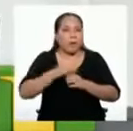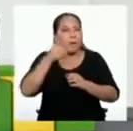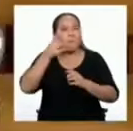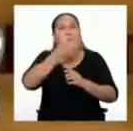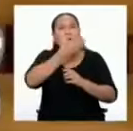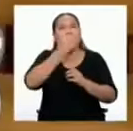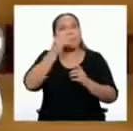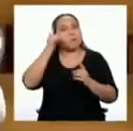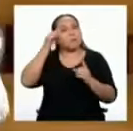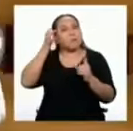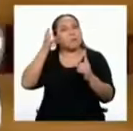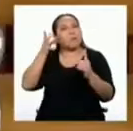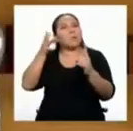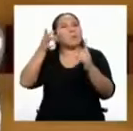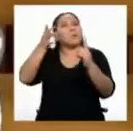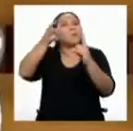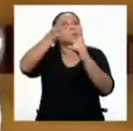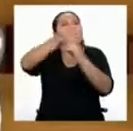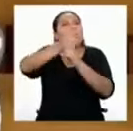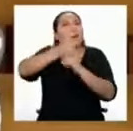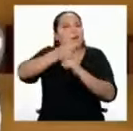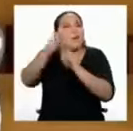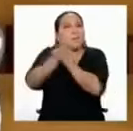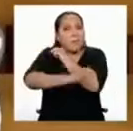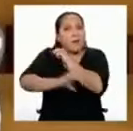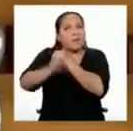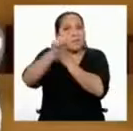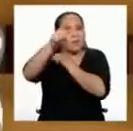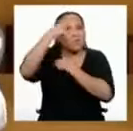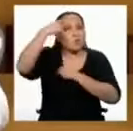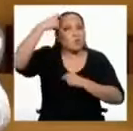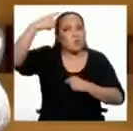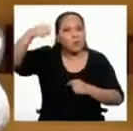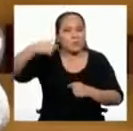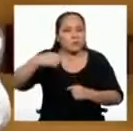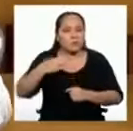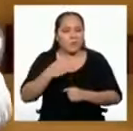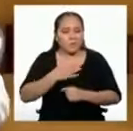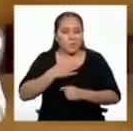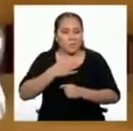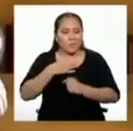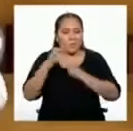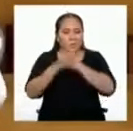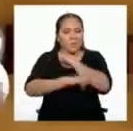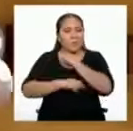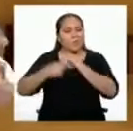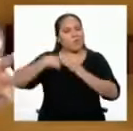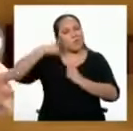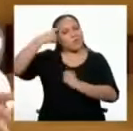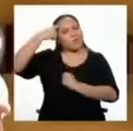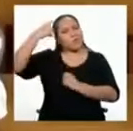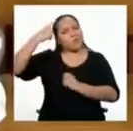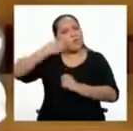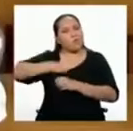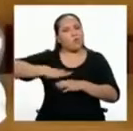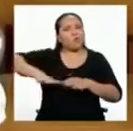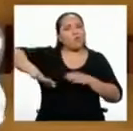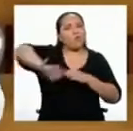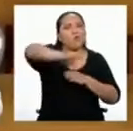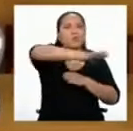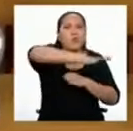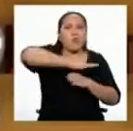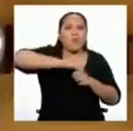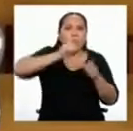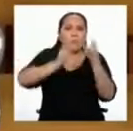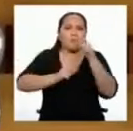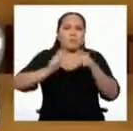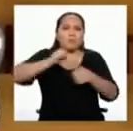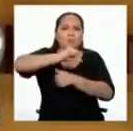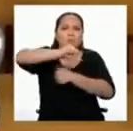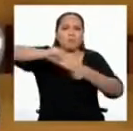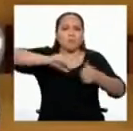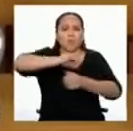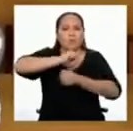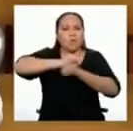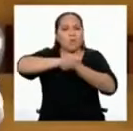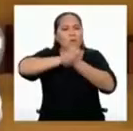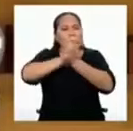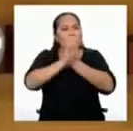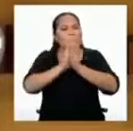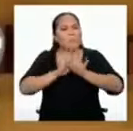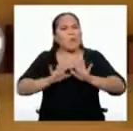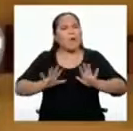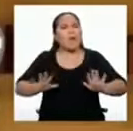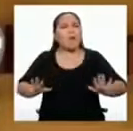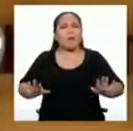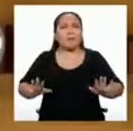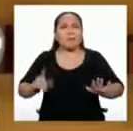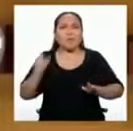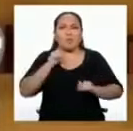nuestros sueños? Te cuento, Yanira, que el país que yo sueño es donde todos y todas podamos convivir en paz. Donde